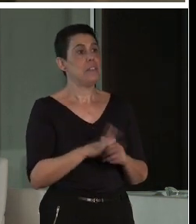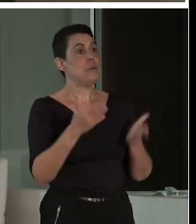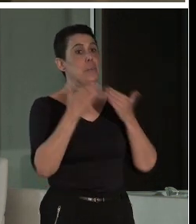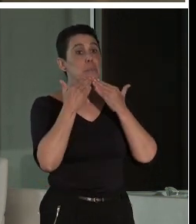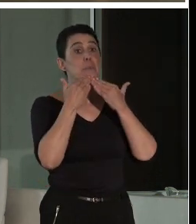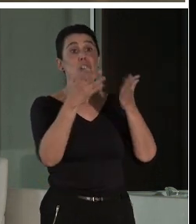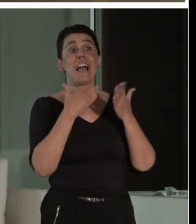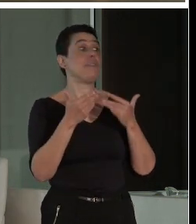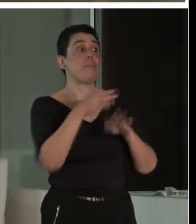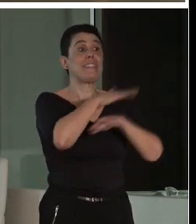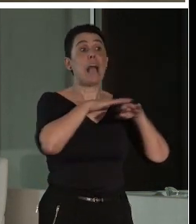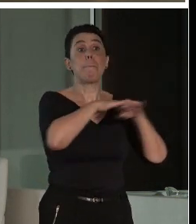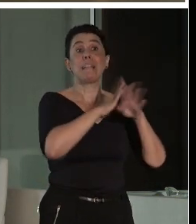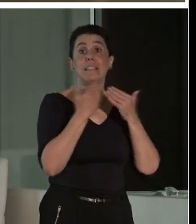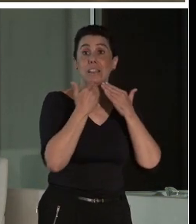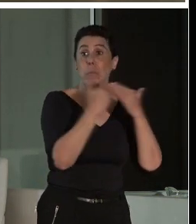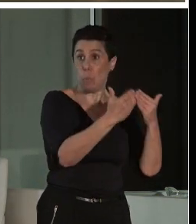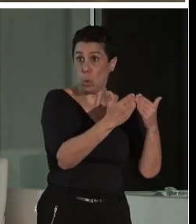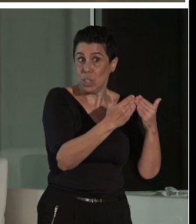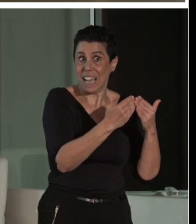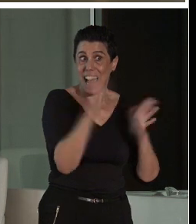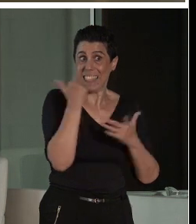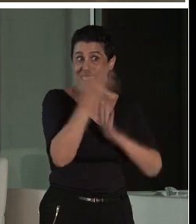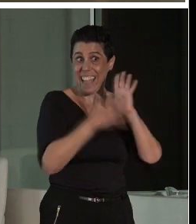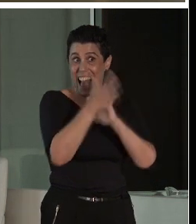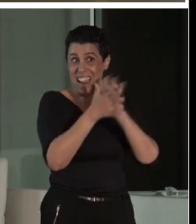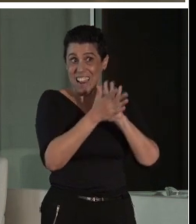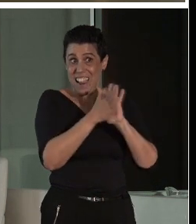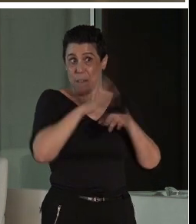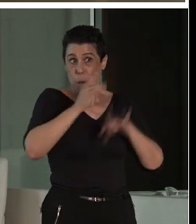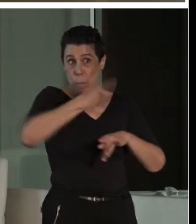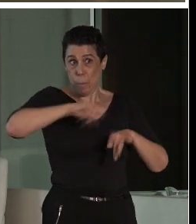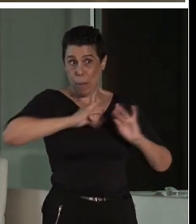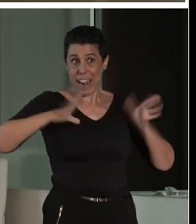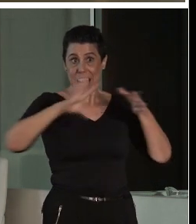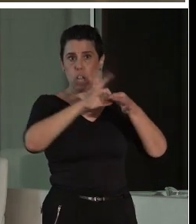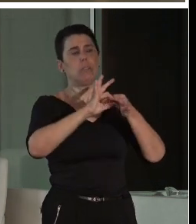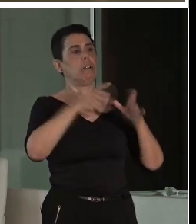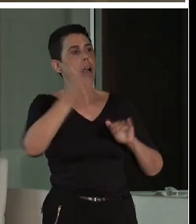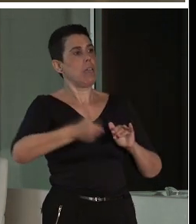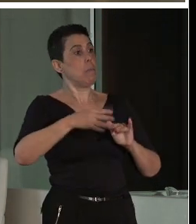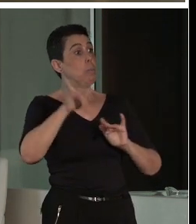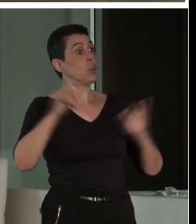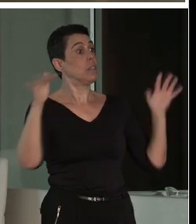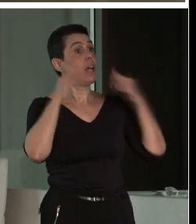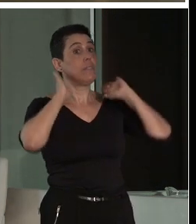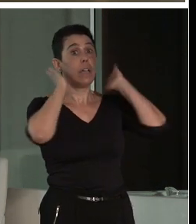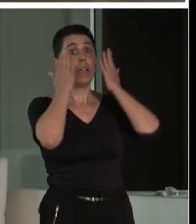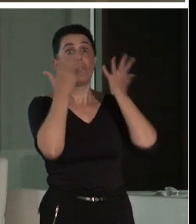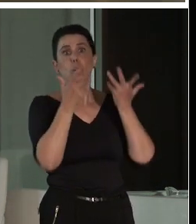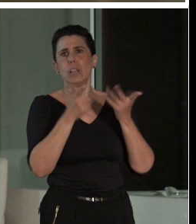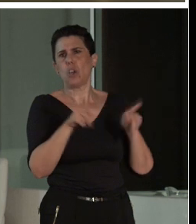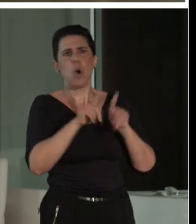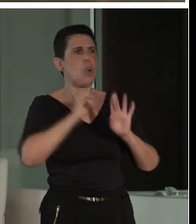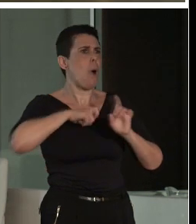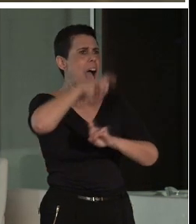pues que gracias al ministerio le comentaba que para el consorcio es muy importante este congreso, porque, bueno, como todos los que hacéis anualmente,